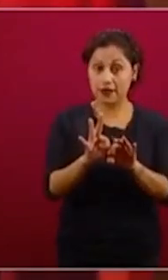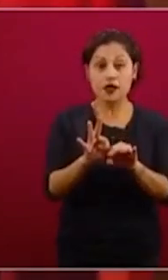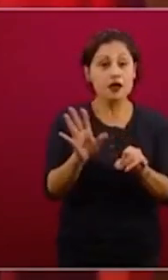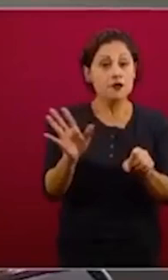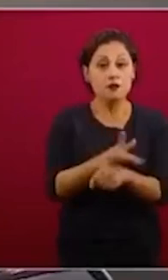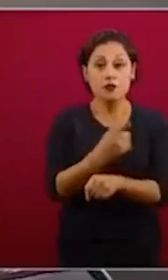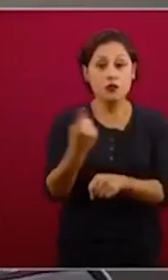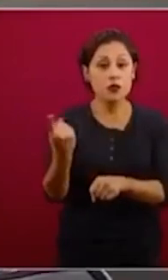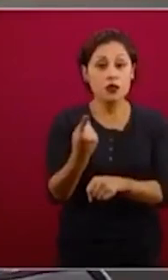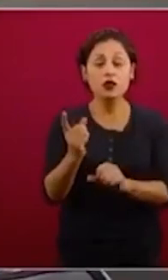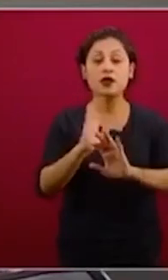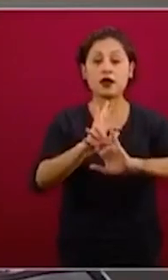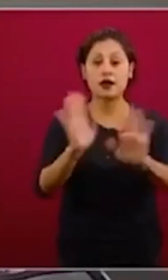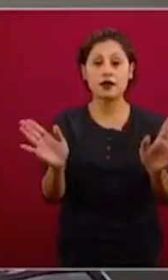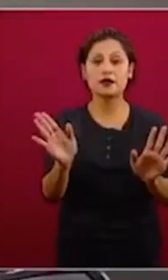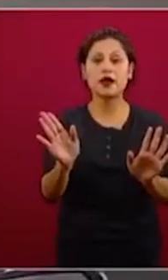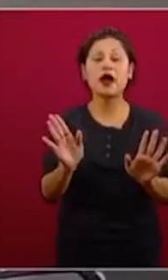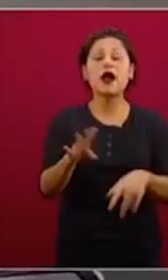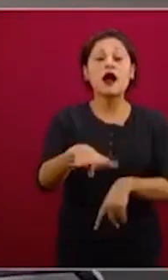través de 14 sorteos